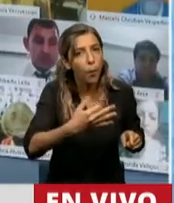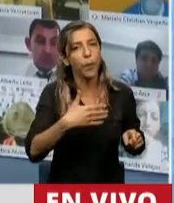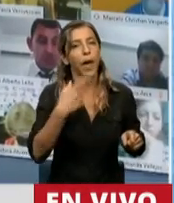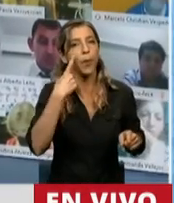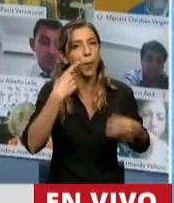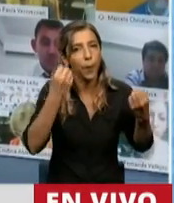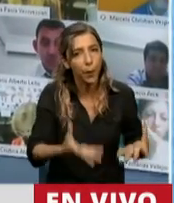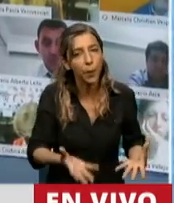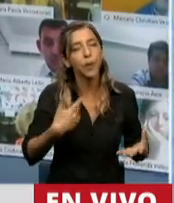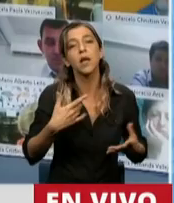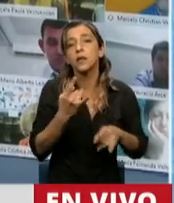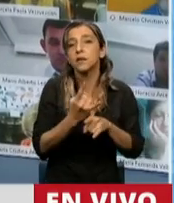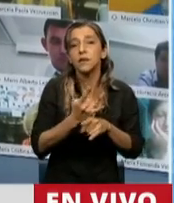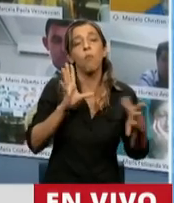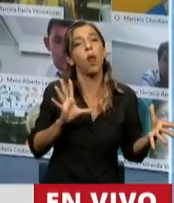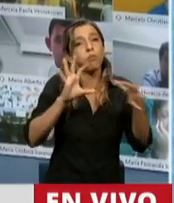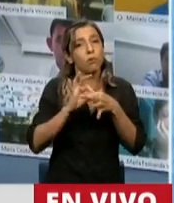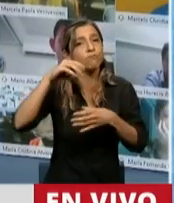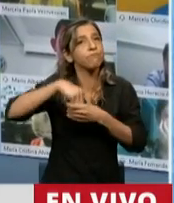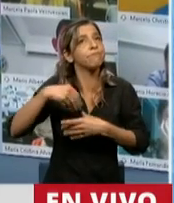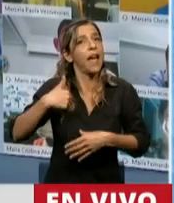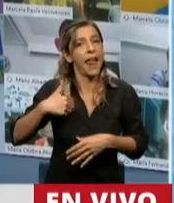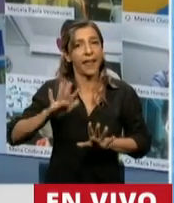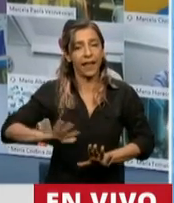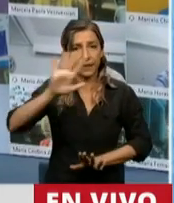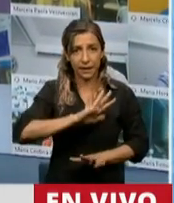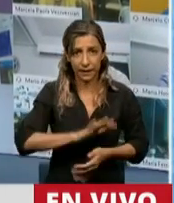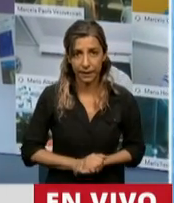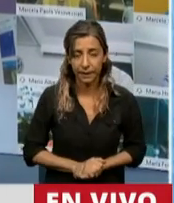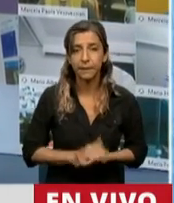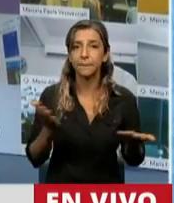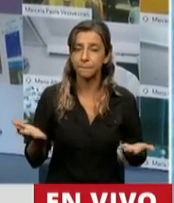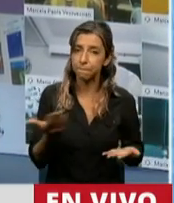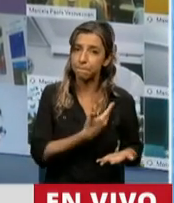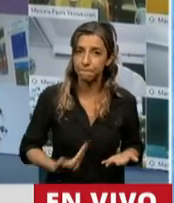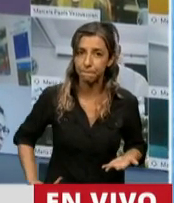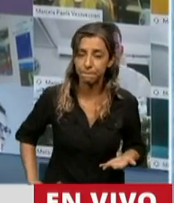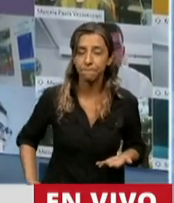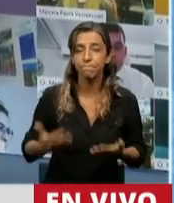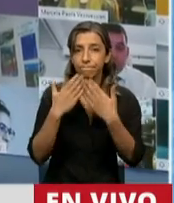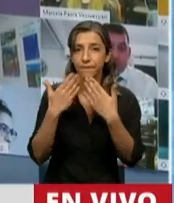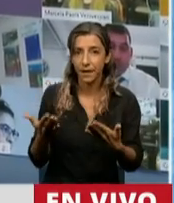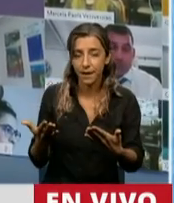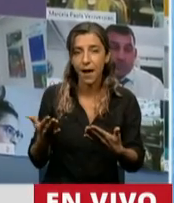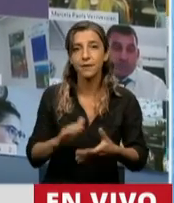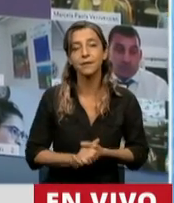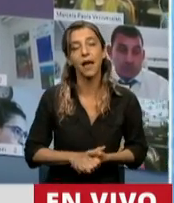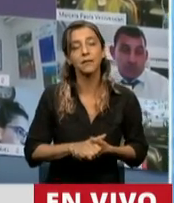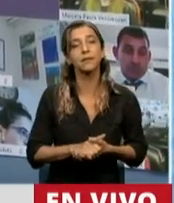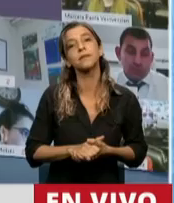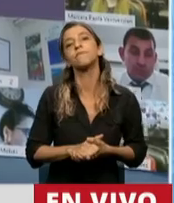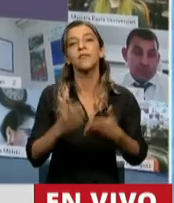encuadre de lo que la Argentina necesita. Así que, señor presidente, le agradezco la palabra,